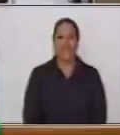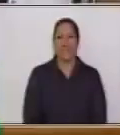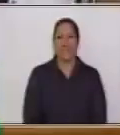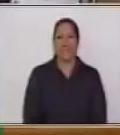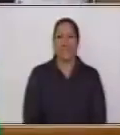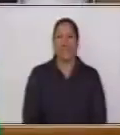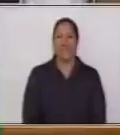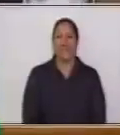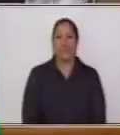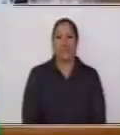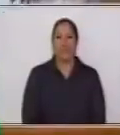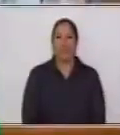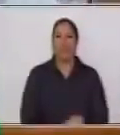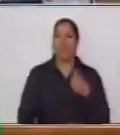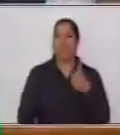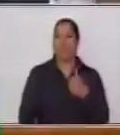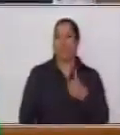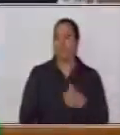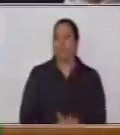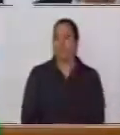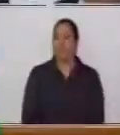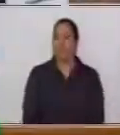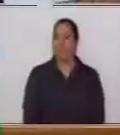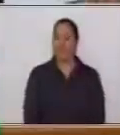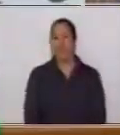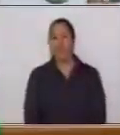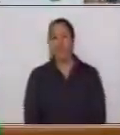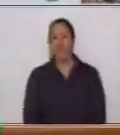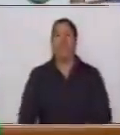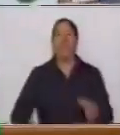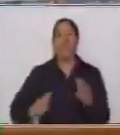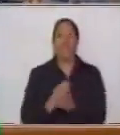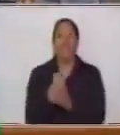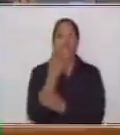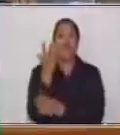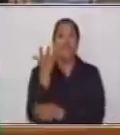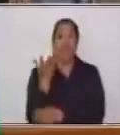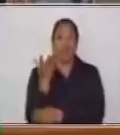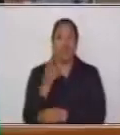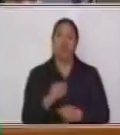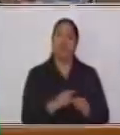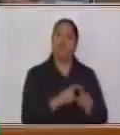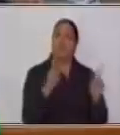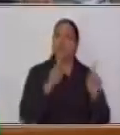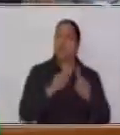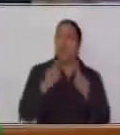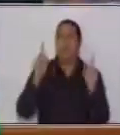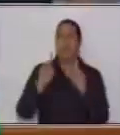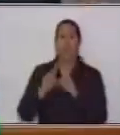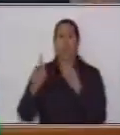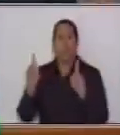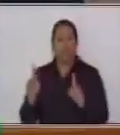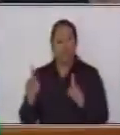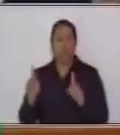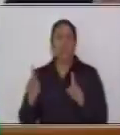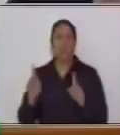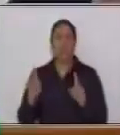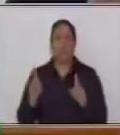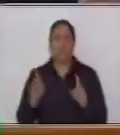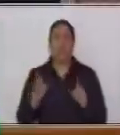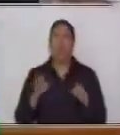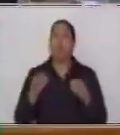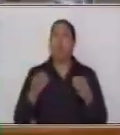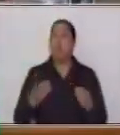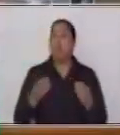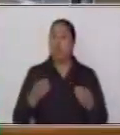Muy bien. Las plantas hay de diferentes tipos, que son de mucha